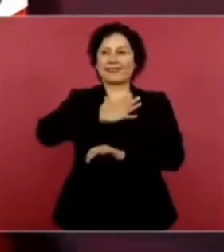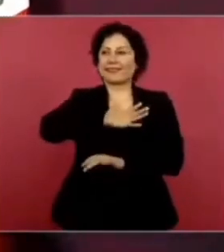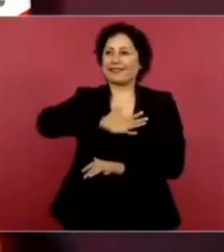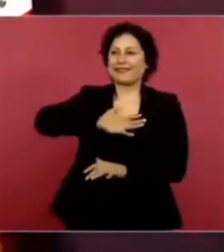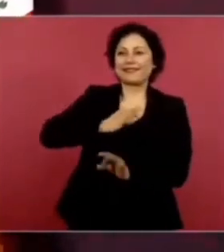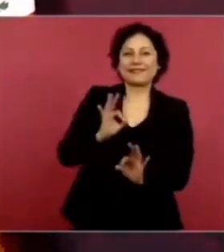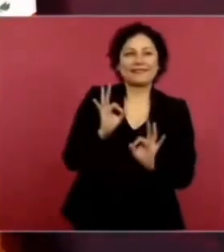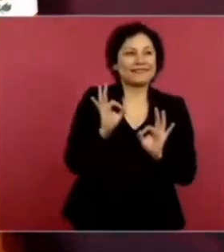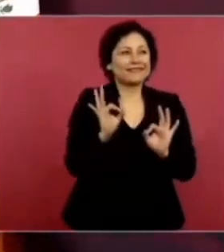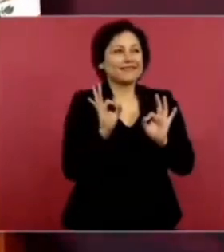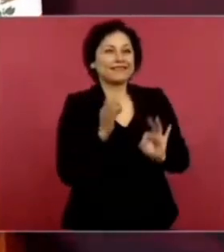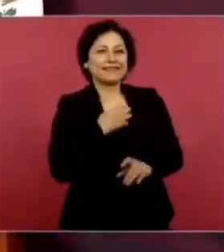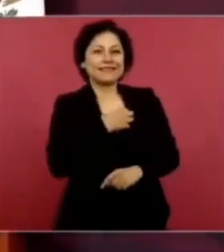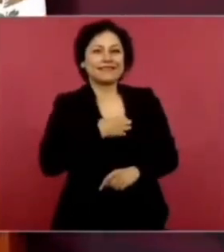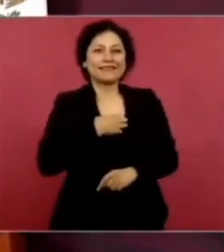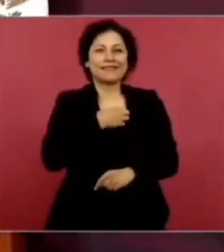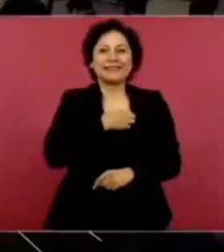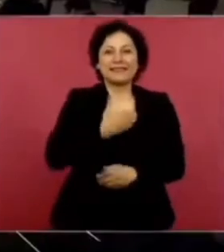Es deber.